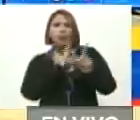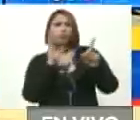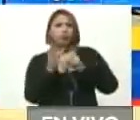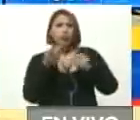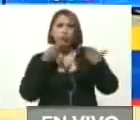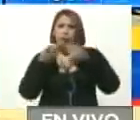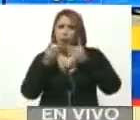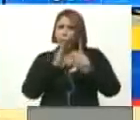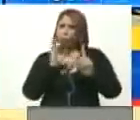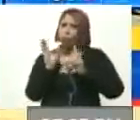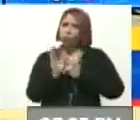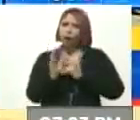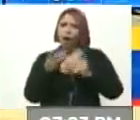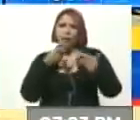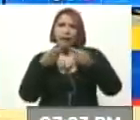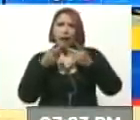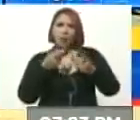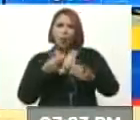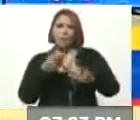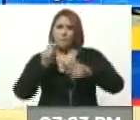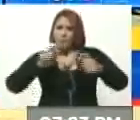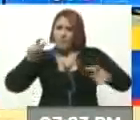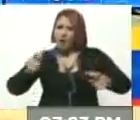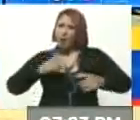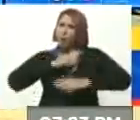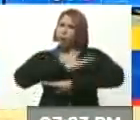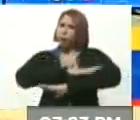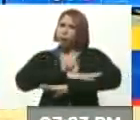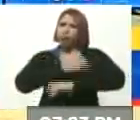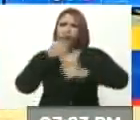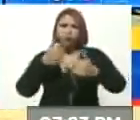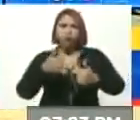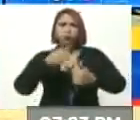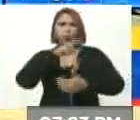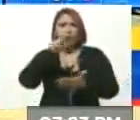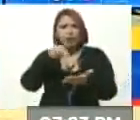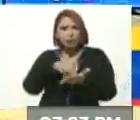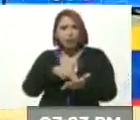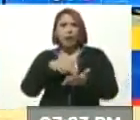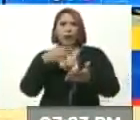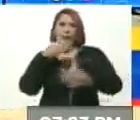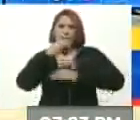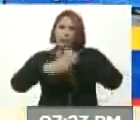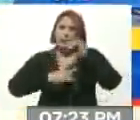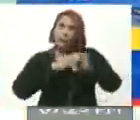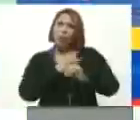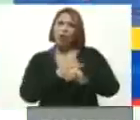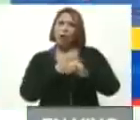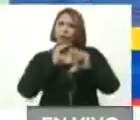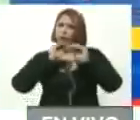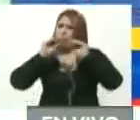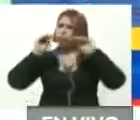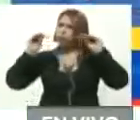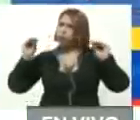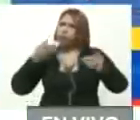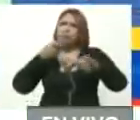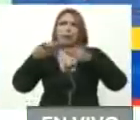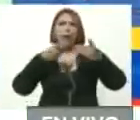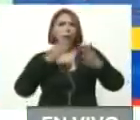cultural, diálogo de civilizaciones, diálogo nacional, diálogo internacional, diálogo con todos.